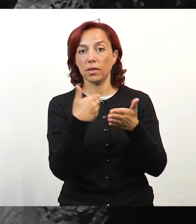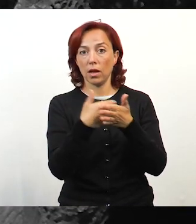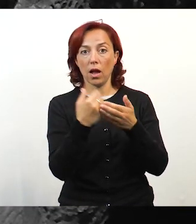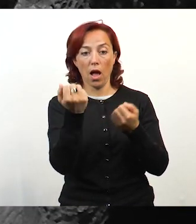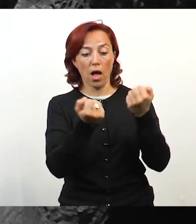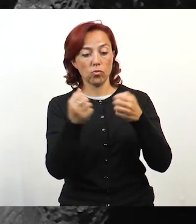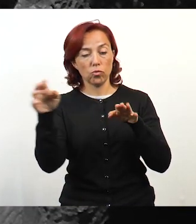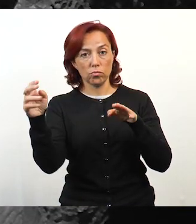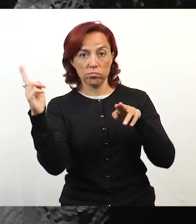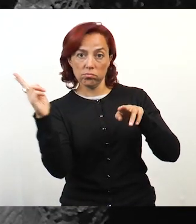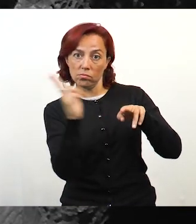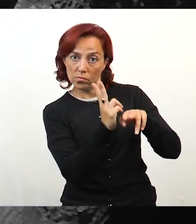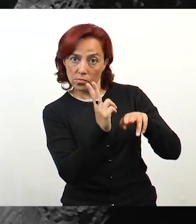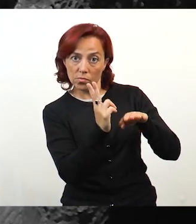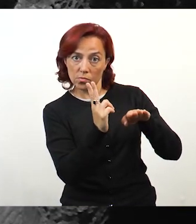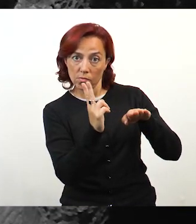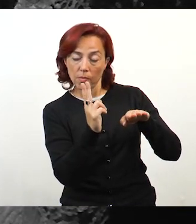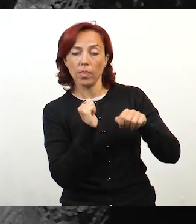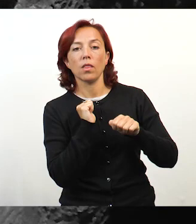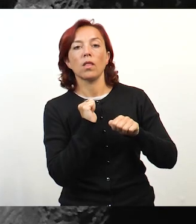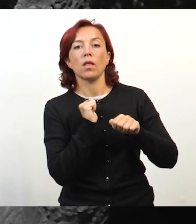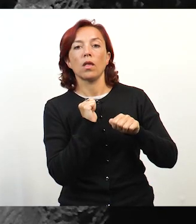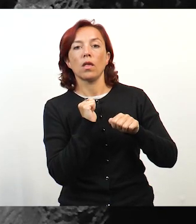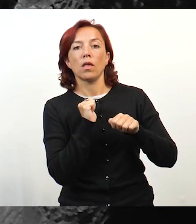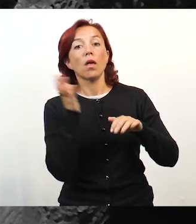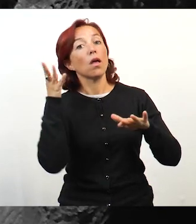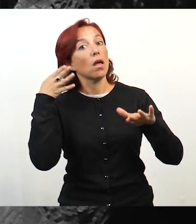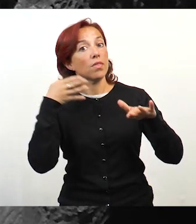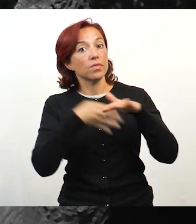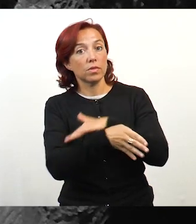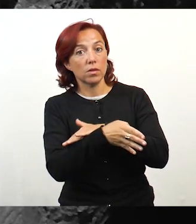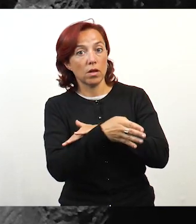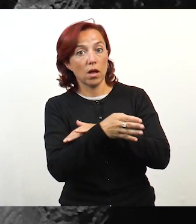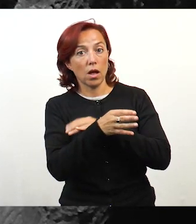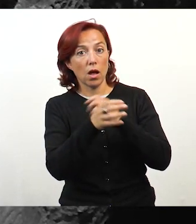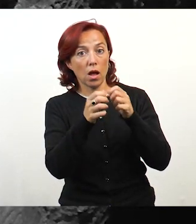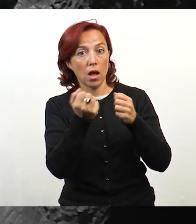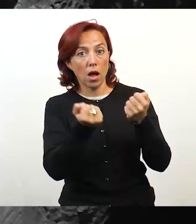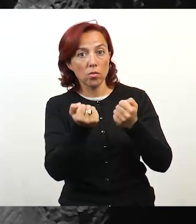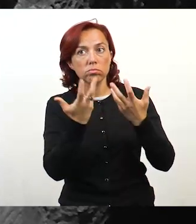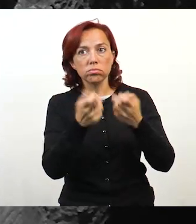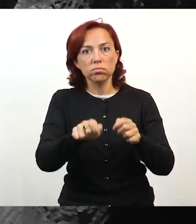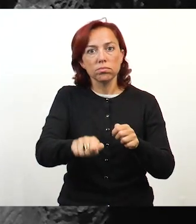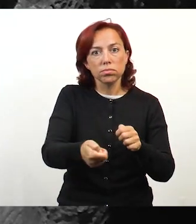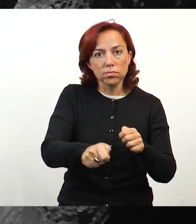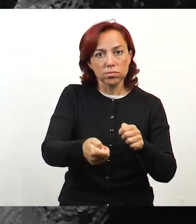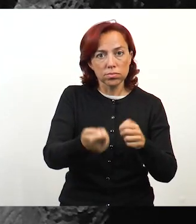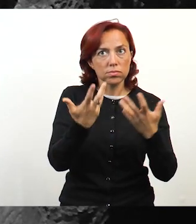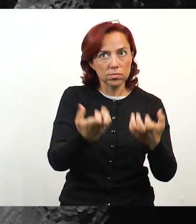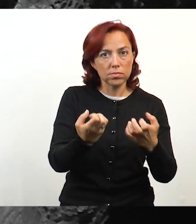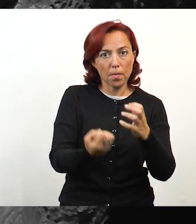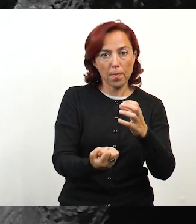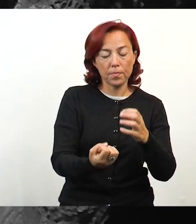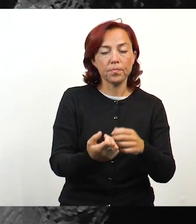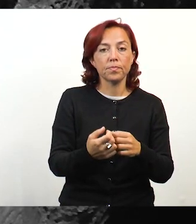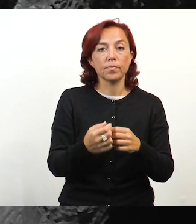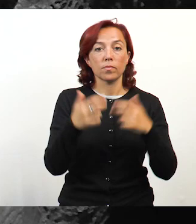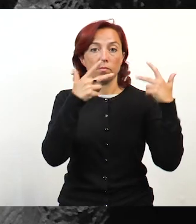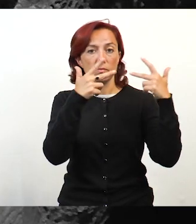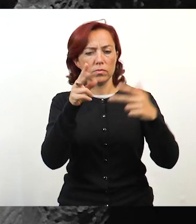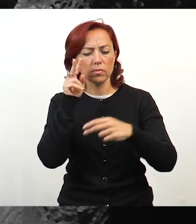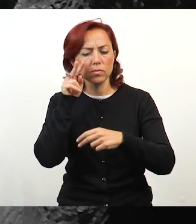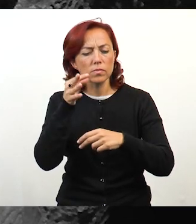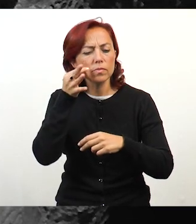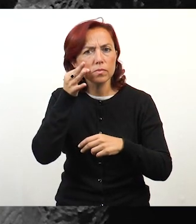estacionado en Elvio Fernández y Ruperto Pérez Martínez en el barrio de La Teja e ingresaron al mismo intentando encenderlo. El hecho fue visto por los